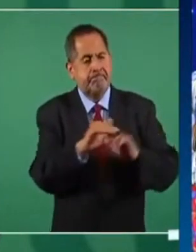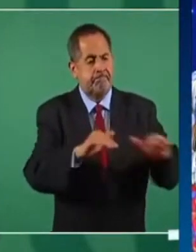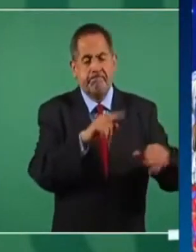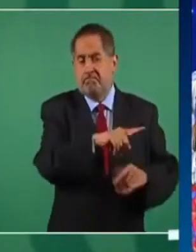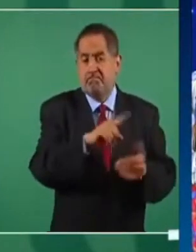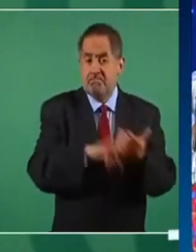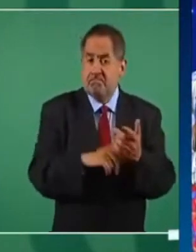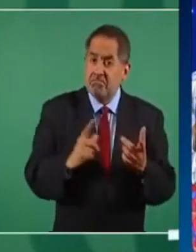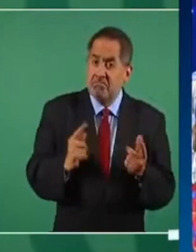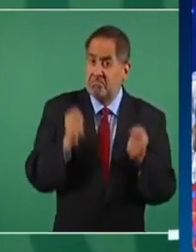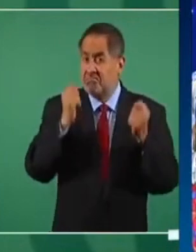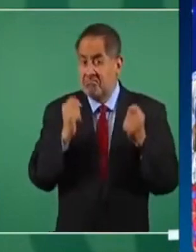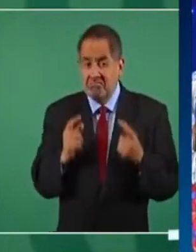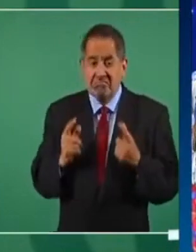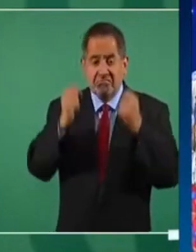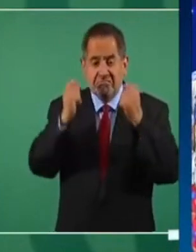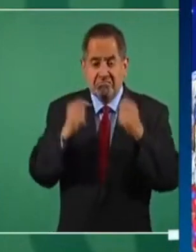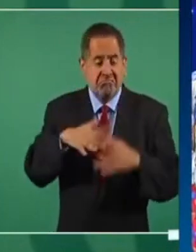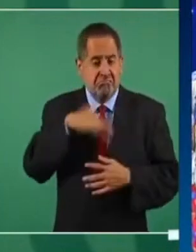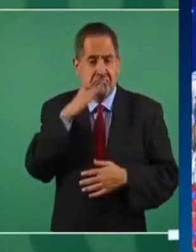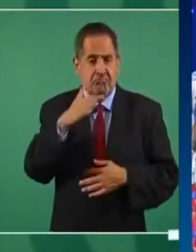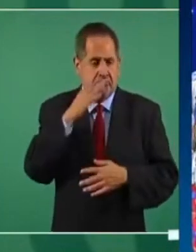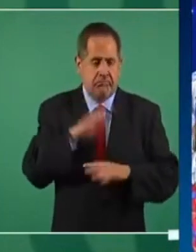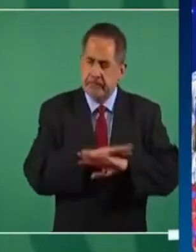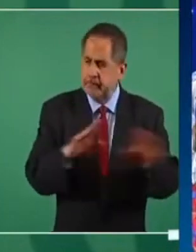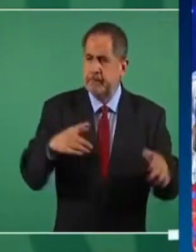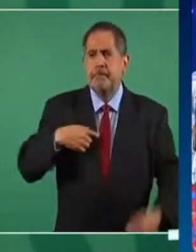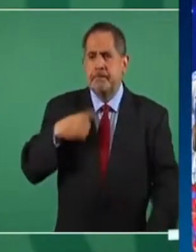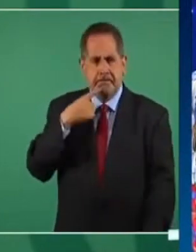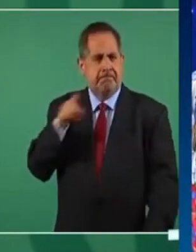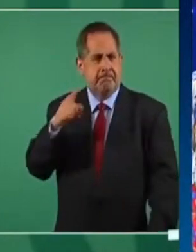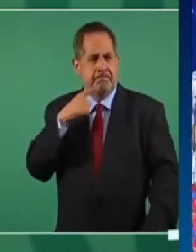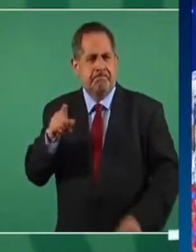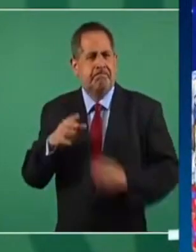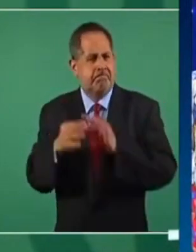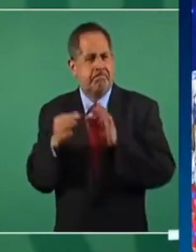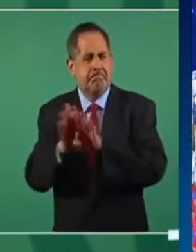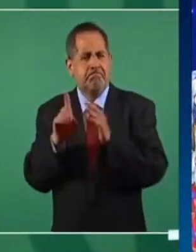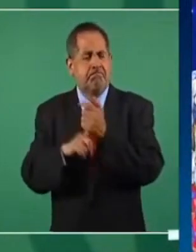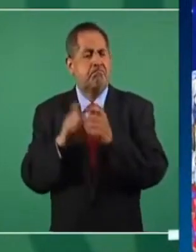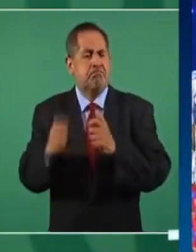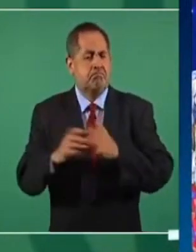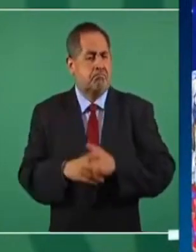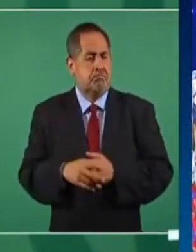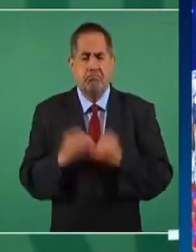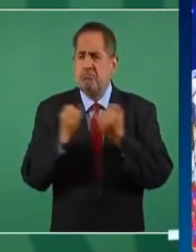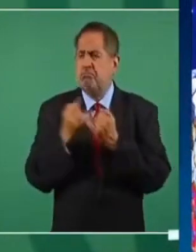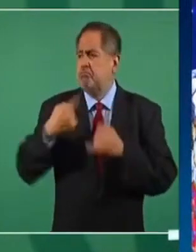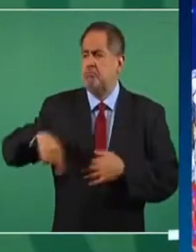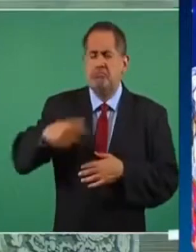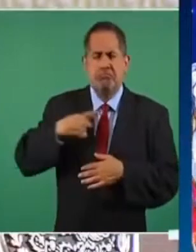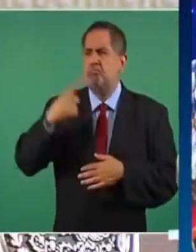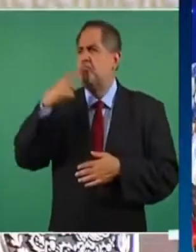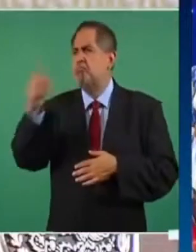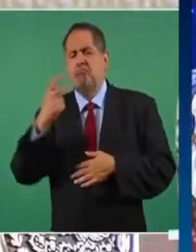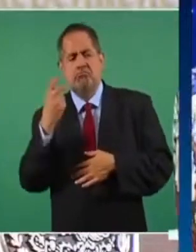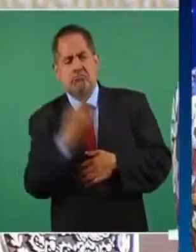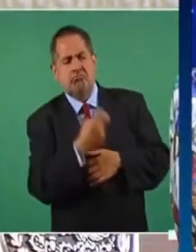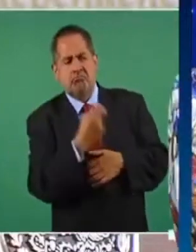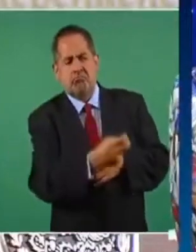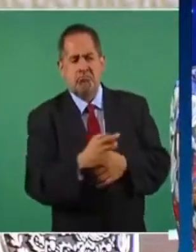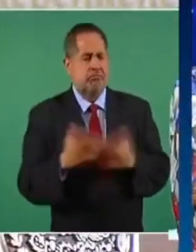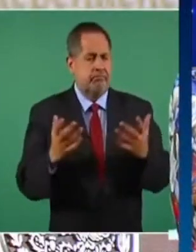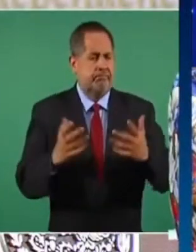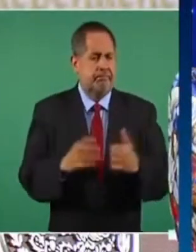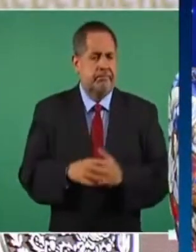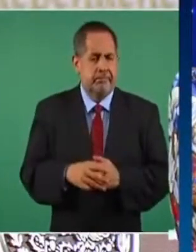actos de corrupción que se dan en el Poder Judicial como cualquier ciudadano y